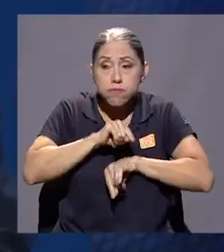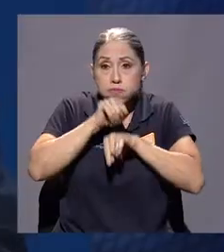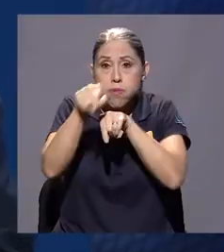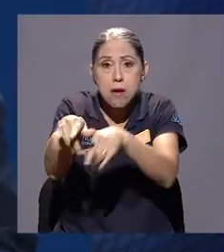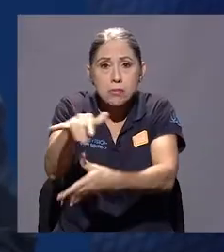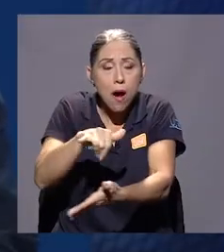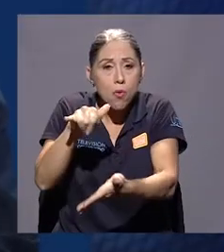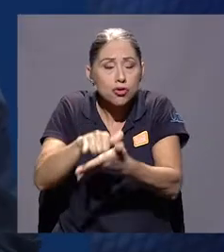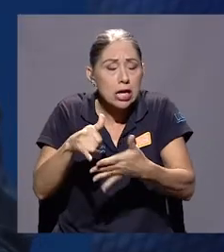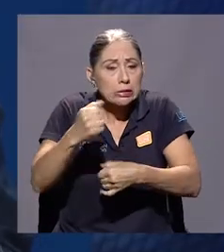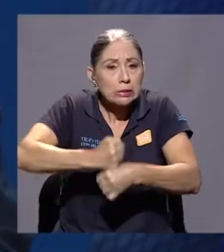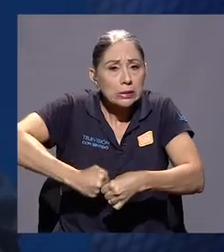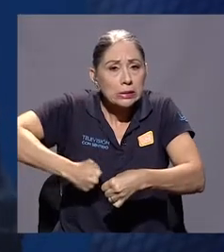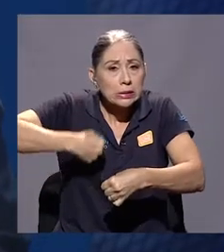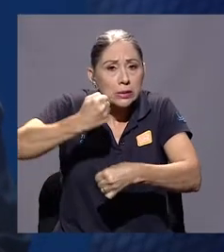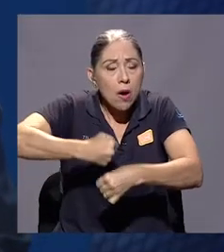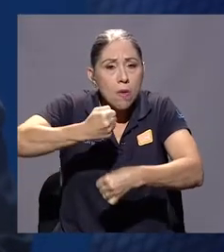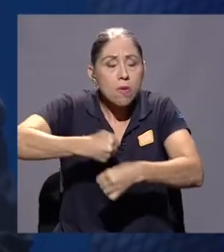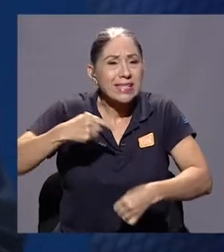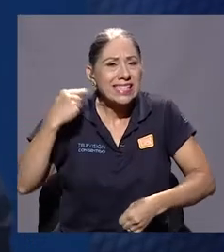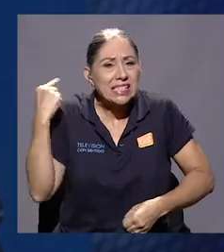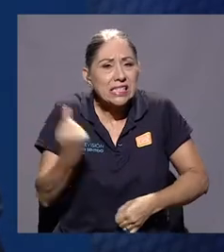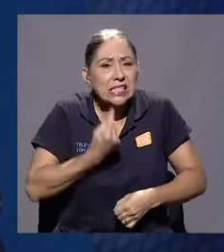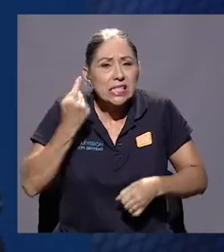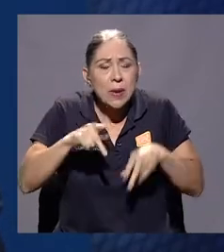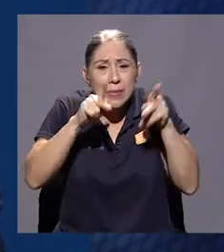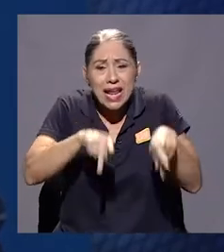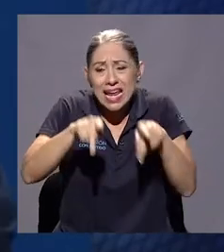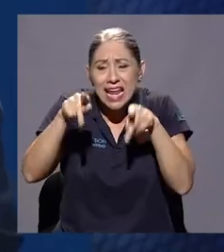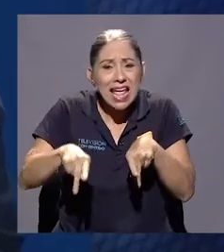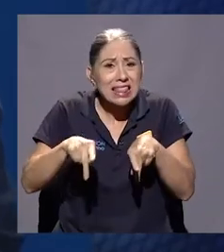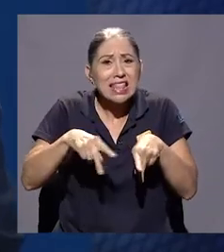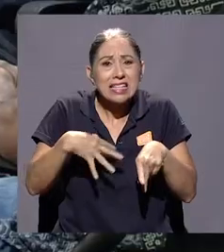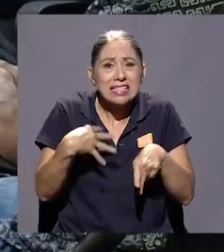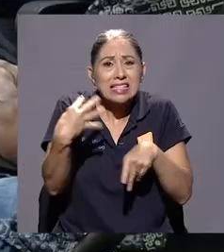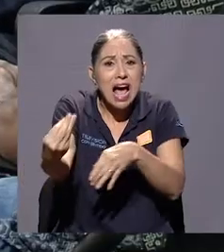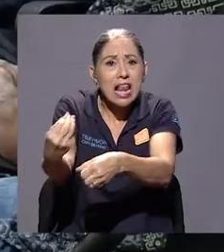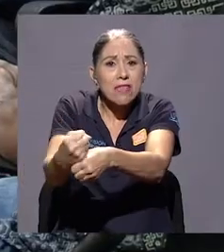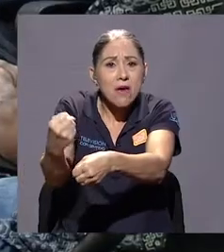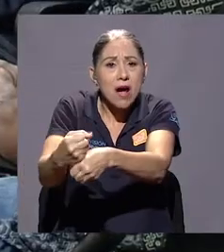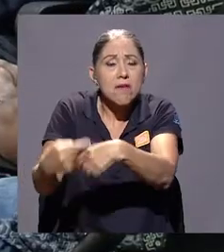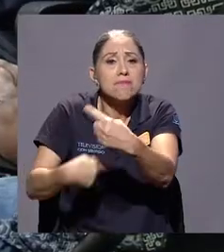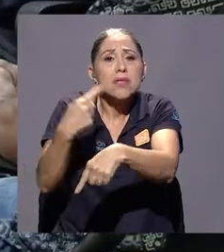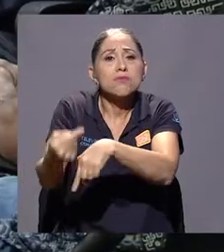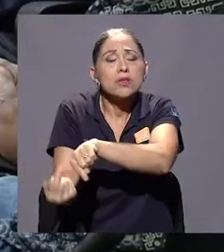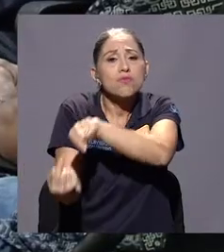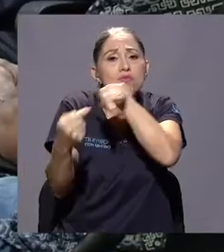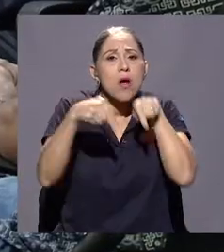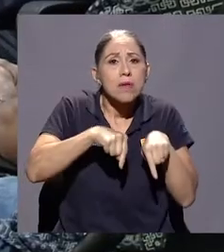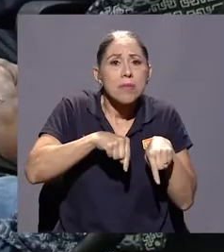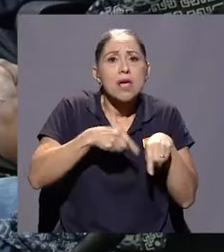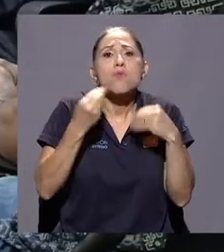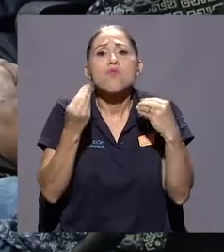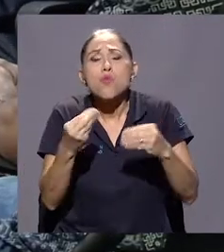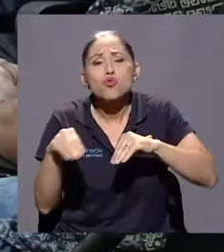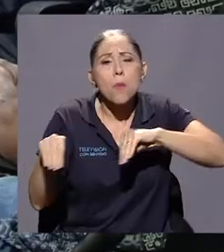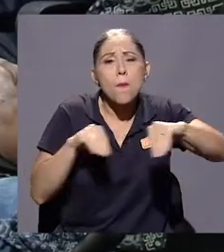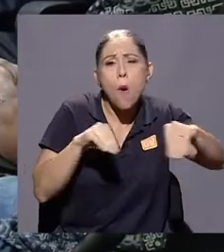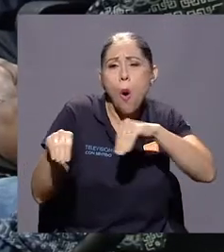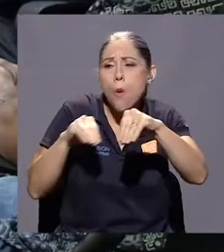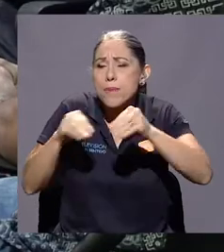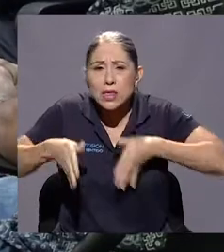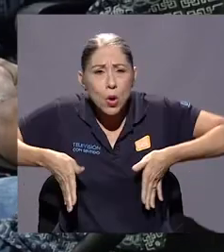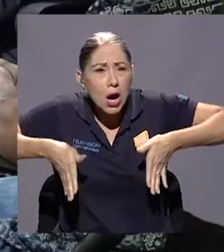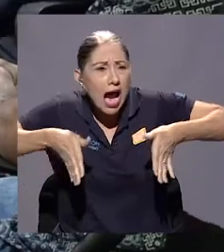y está funcionando todo el tiempo en esa dinámica de la gente que sale a trabajar y vuelve. Entonces hay mucho movimiento, hay mucha vida en las